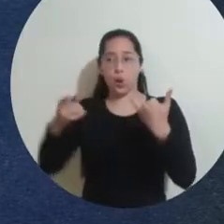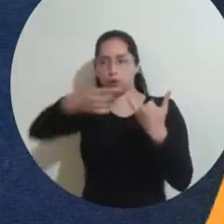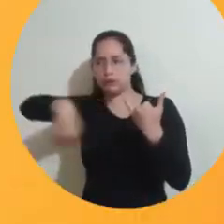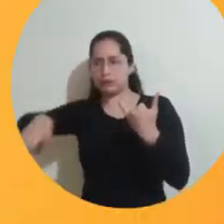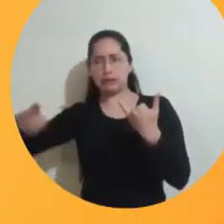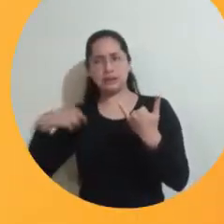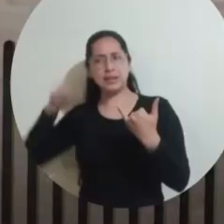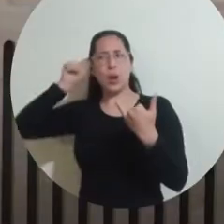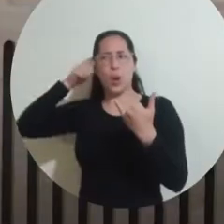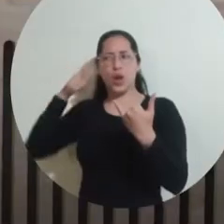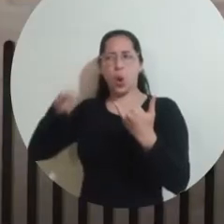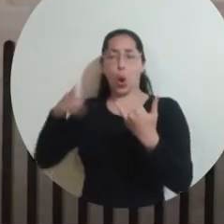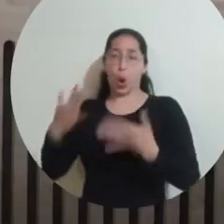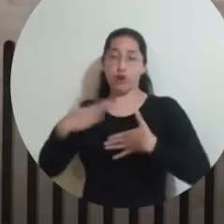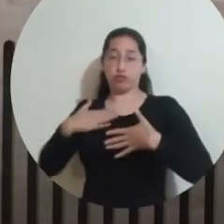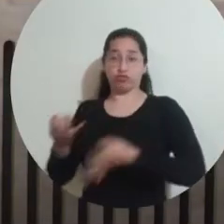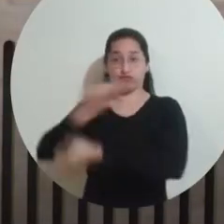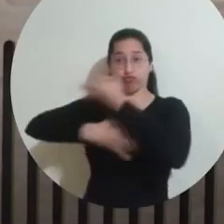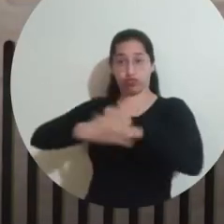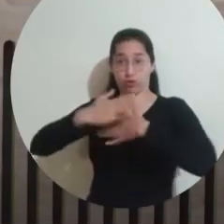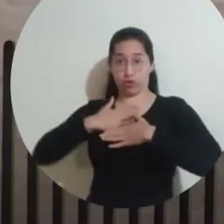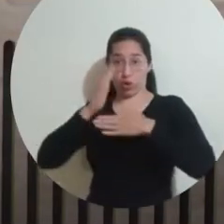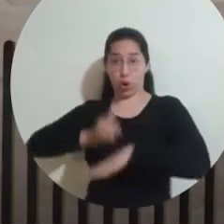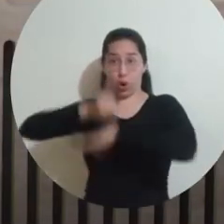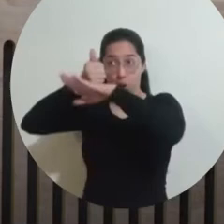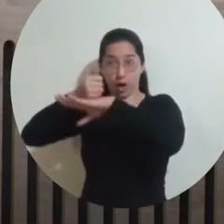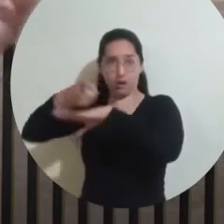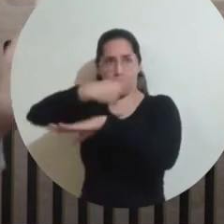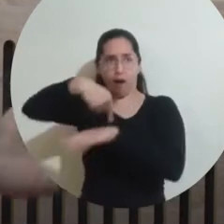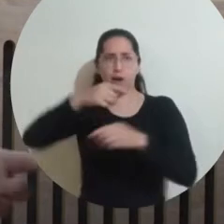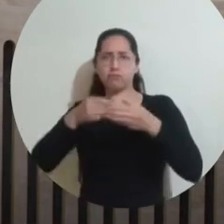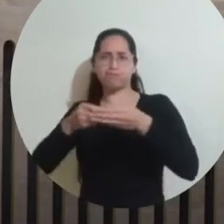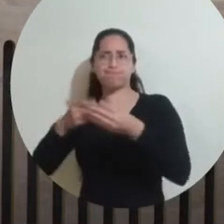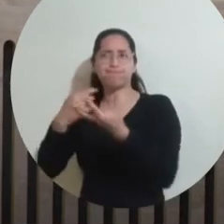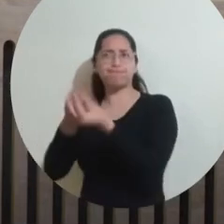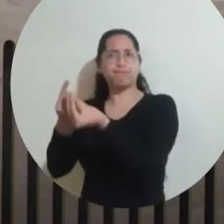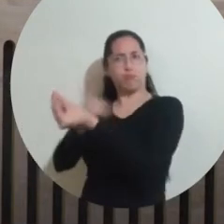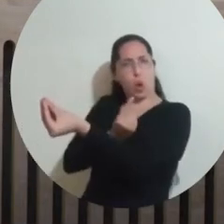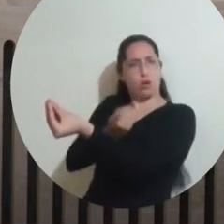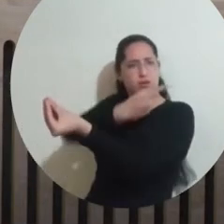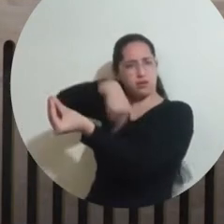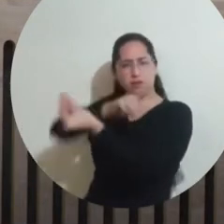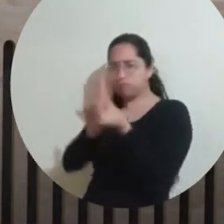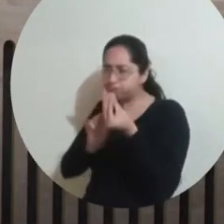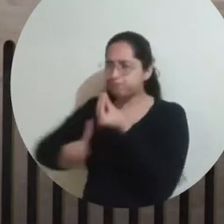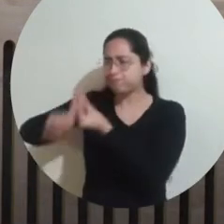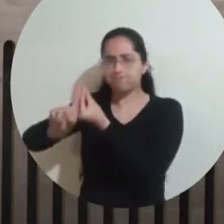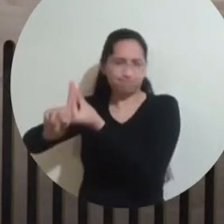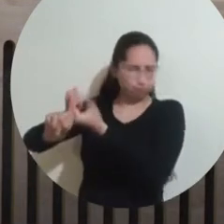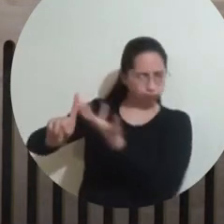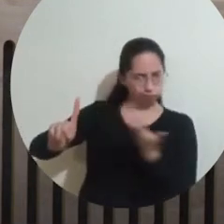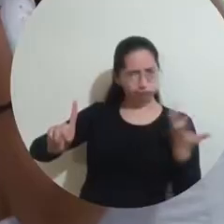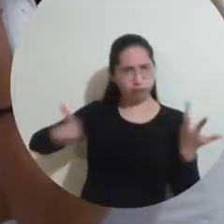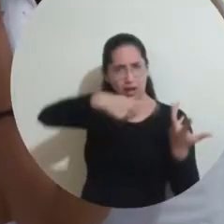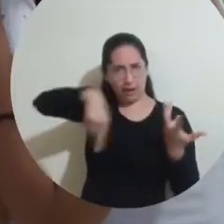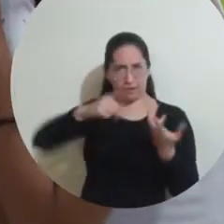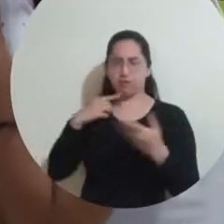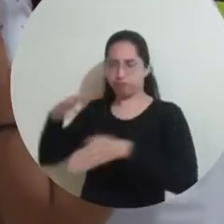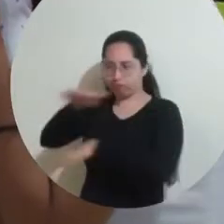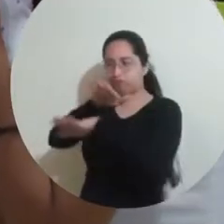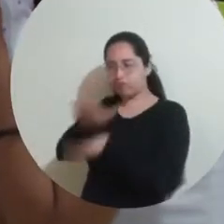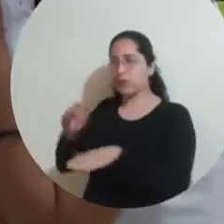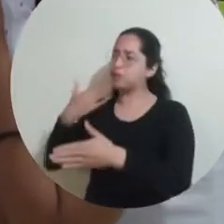Hoy queremos recordarlos y decirles en mi nombre, en el de mis colegas, de mis compañeros, gracias por traernos hasta aquí, por